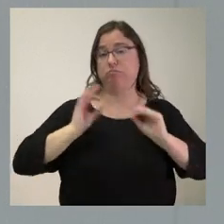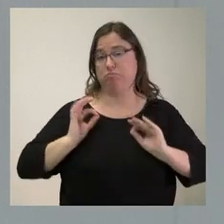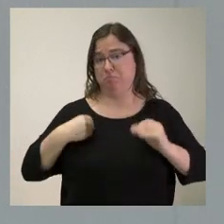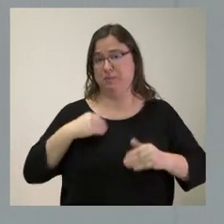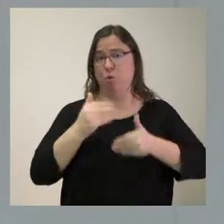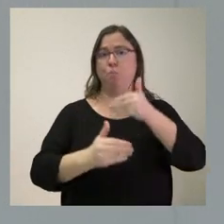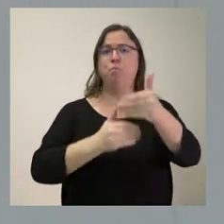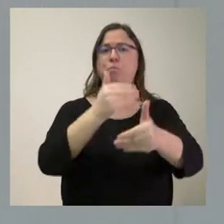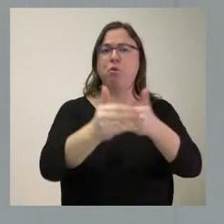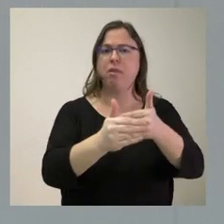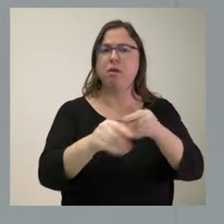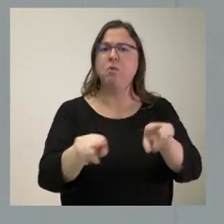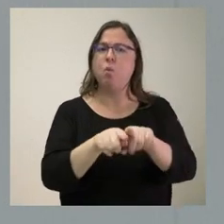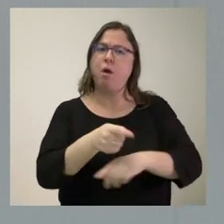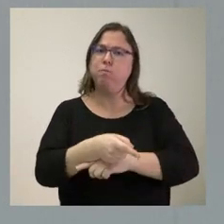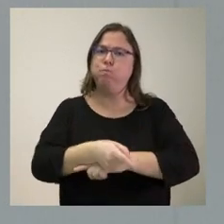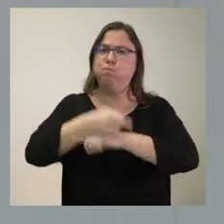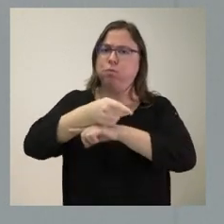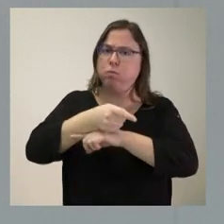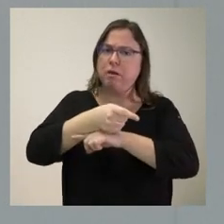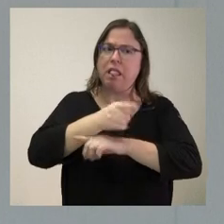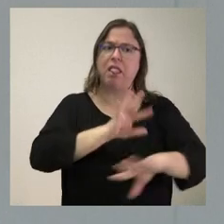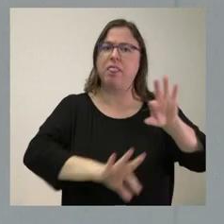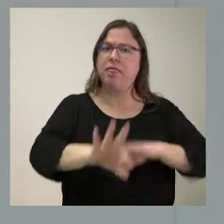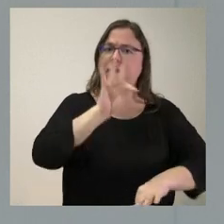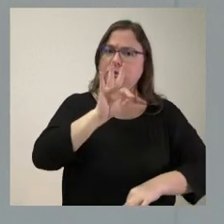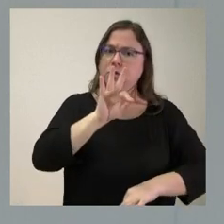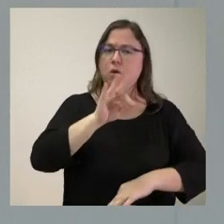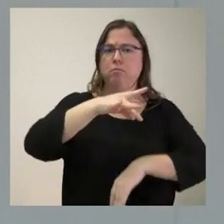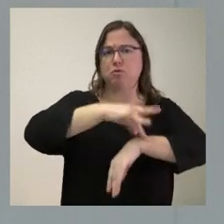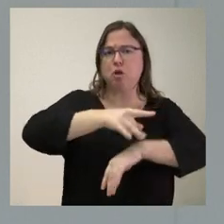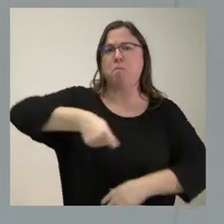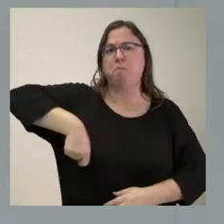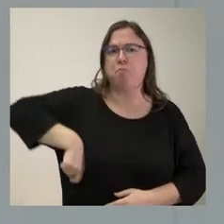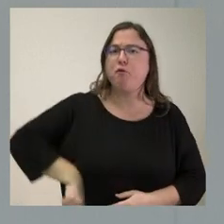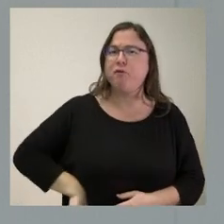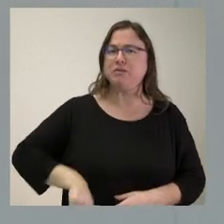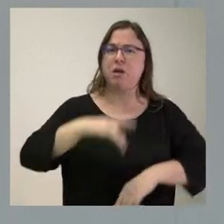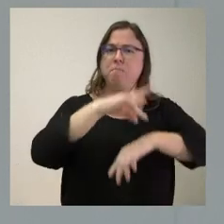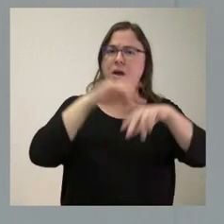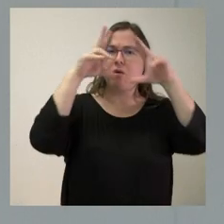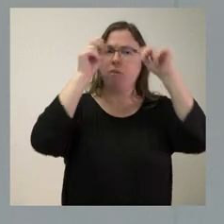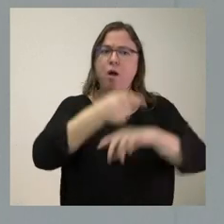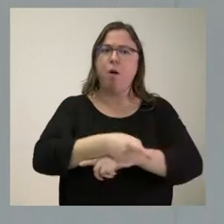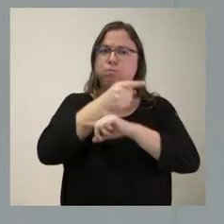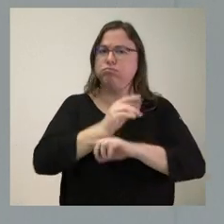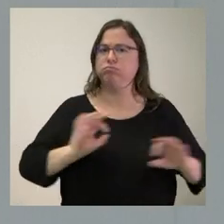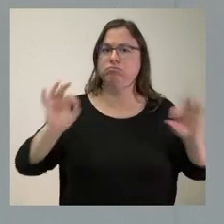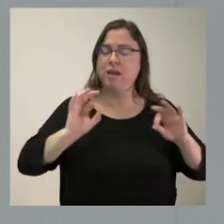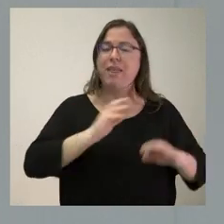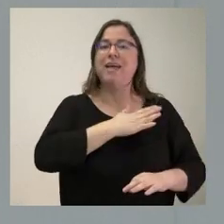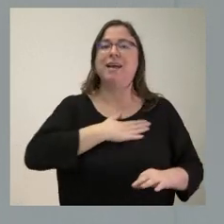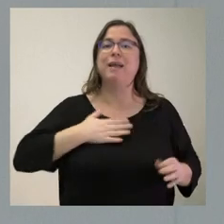No se va a obligar en ninguna decisión a los profesionales sanitarios. Lo que queremos también es mejorar las condiciones